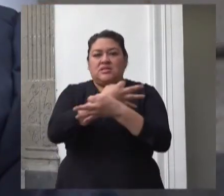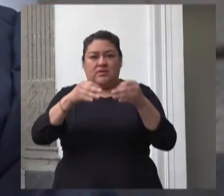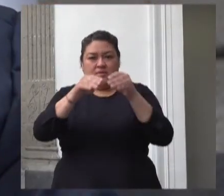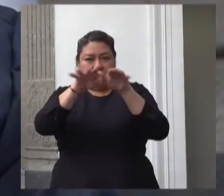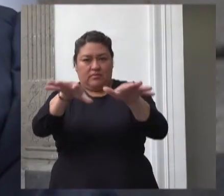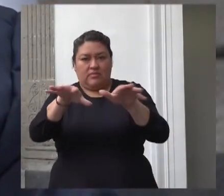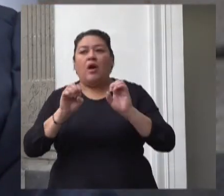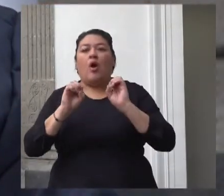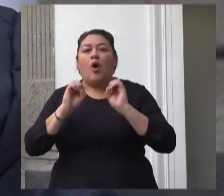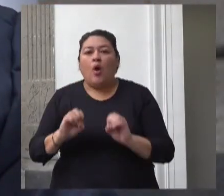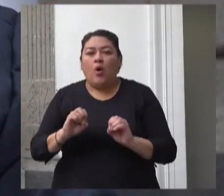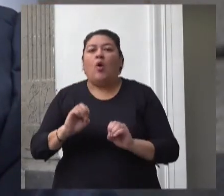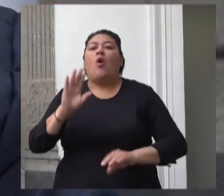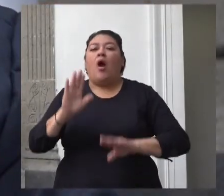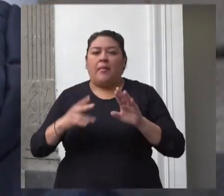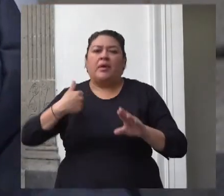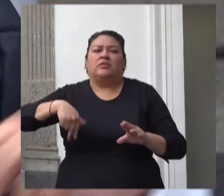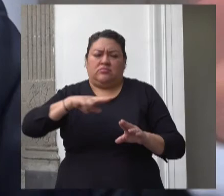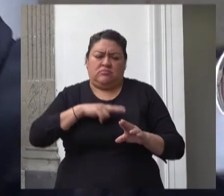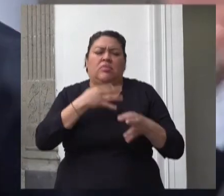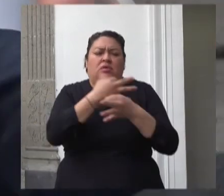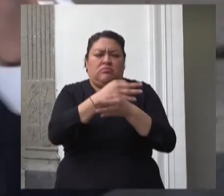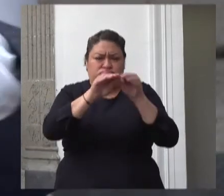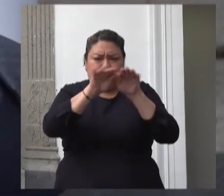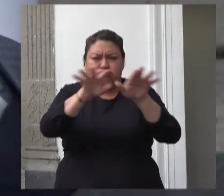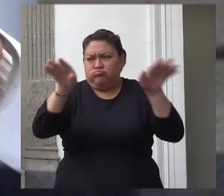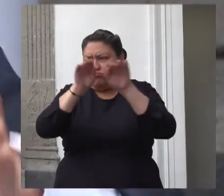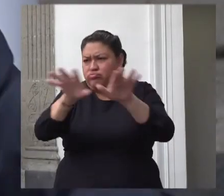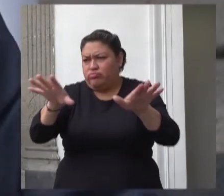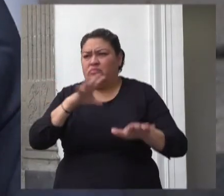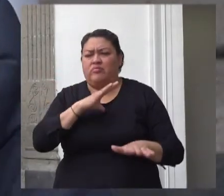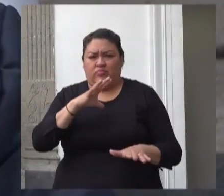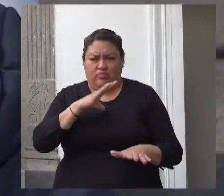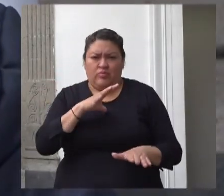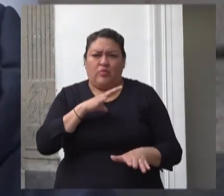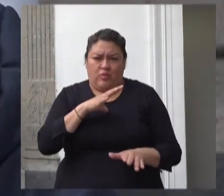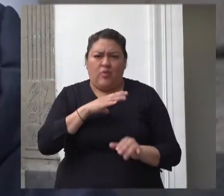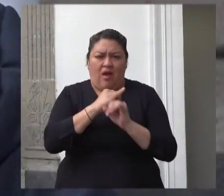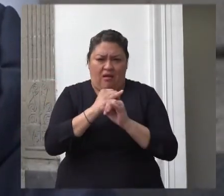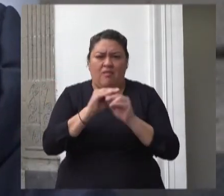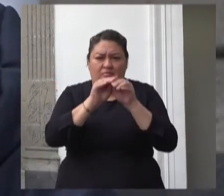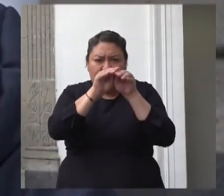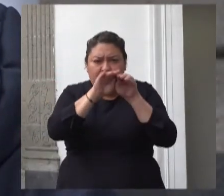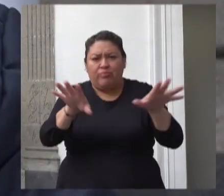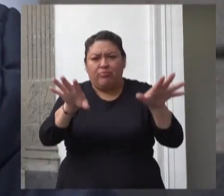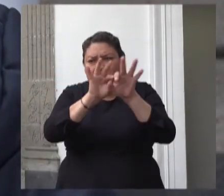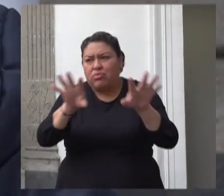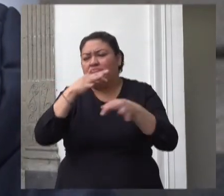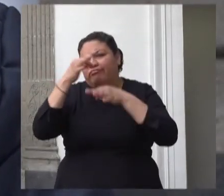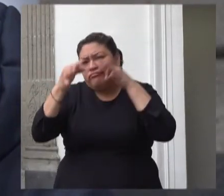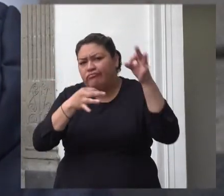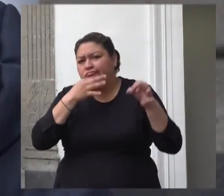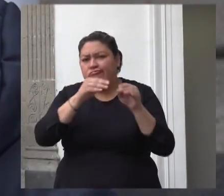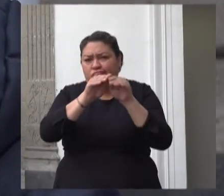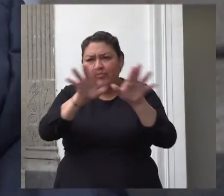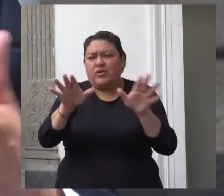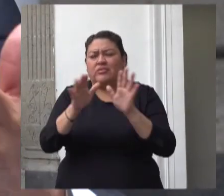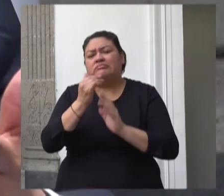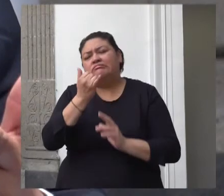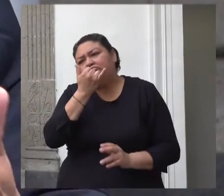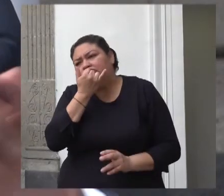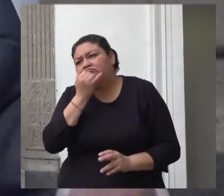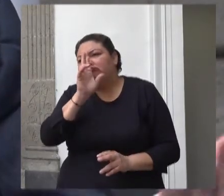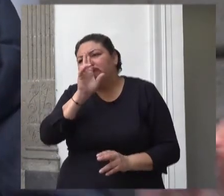su caso a través de los boletines de prensa que hemos venido frecuentemente emitiendo le pido una